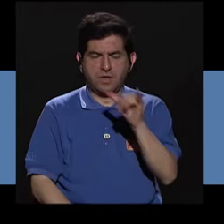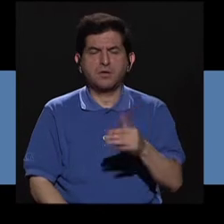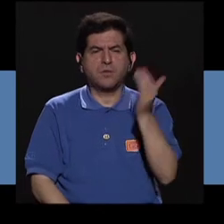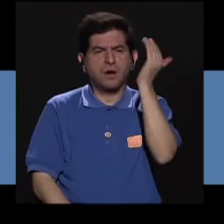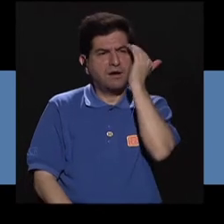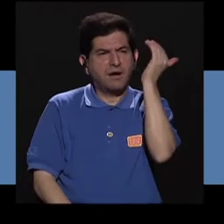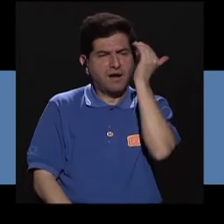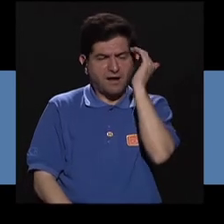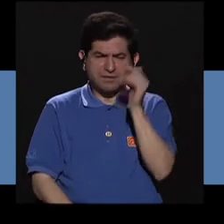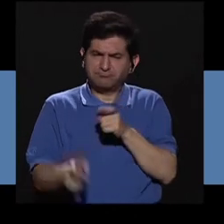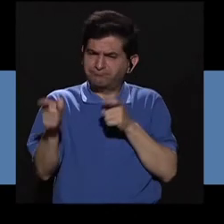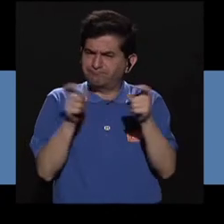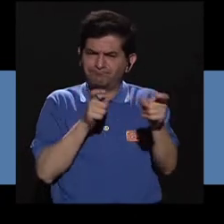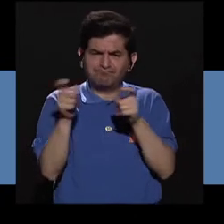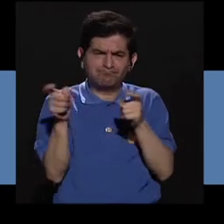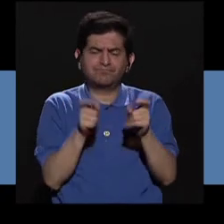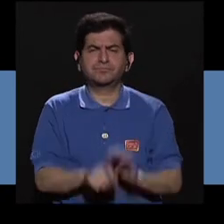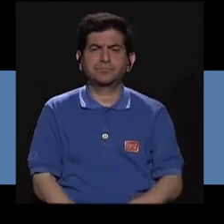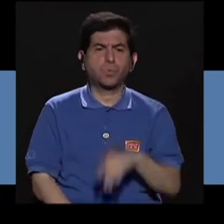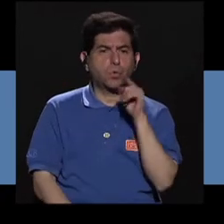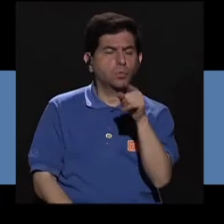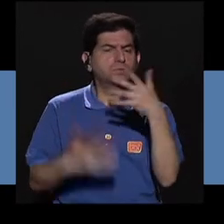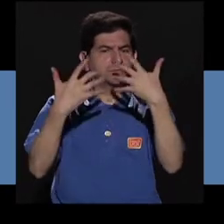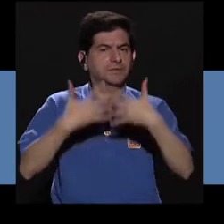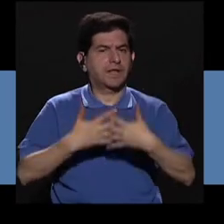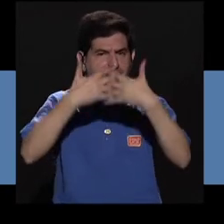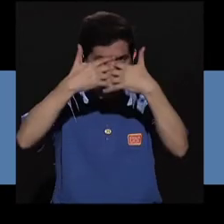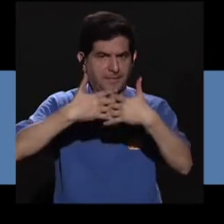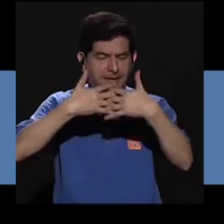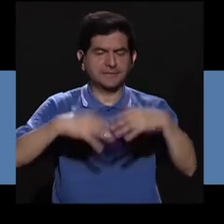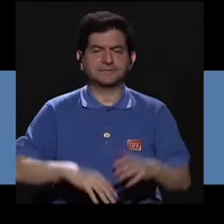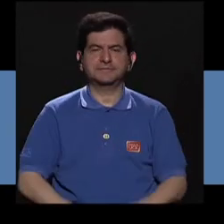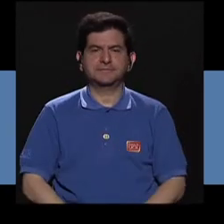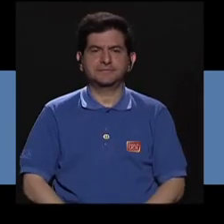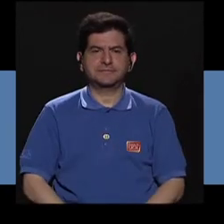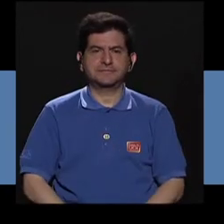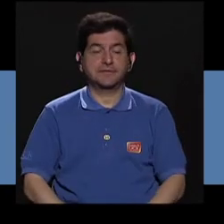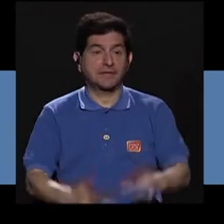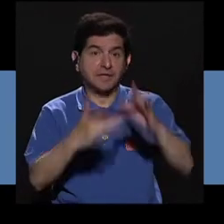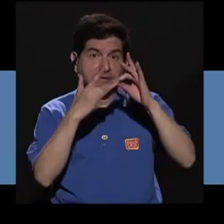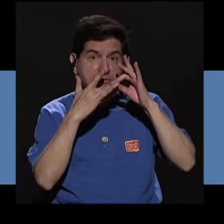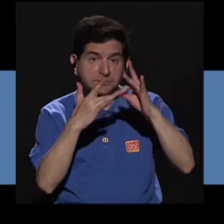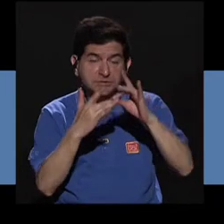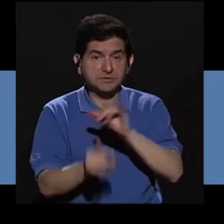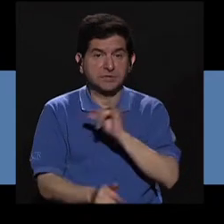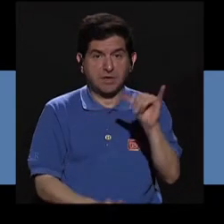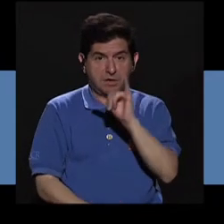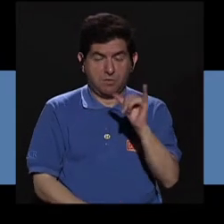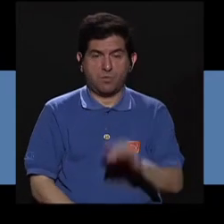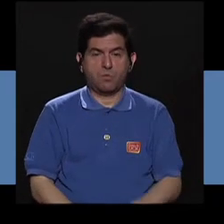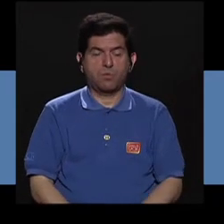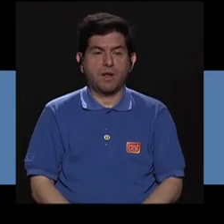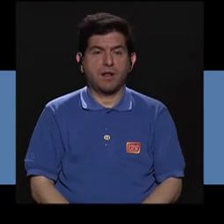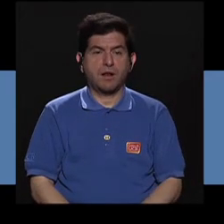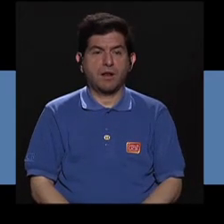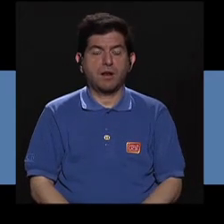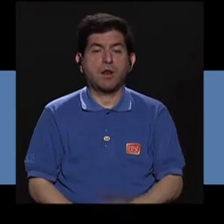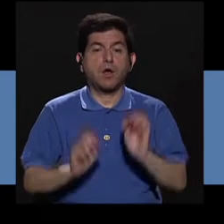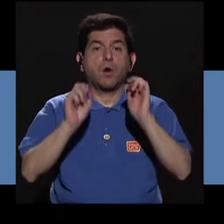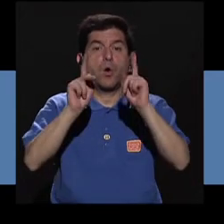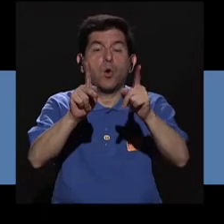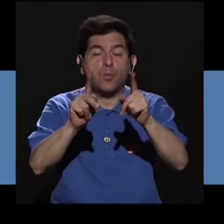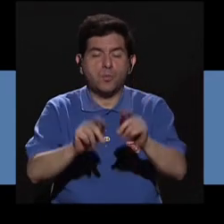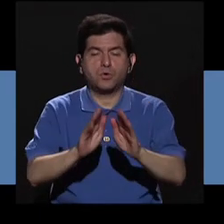oportunidad de saber cómo manejar tu empresa. Y más que todo, ¿verdad? También es una